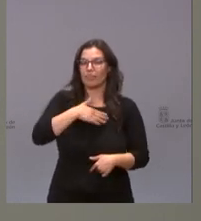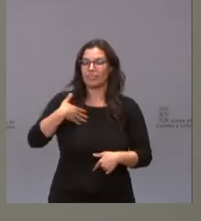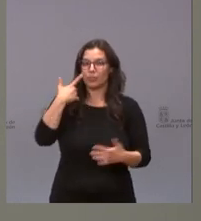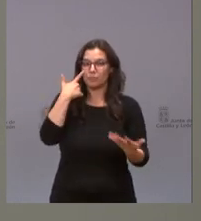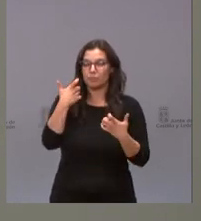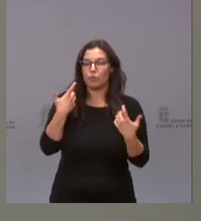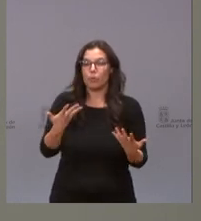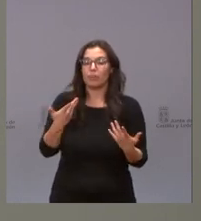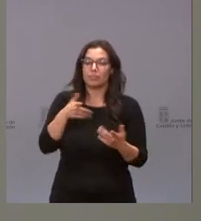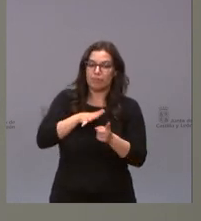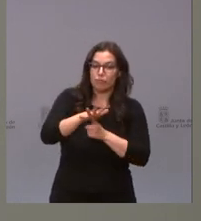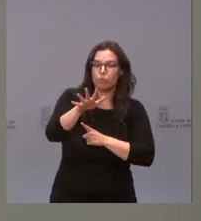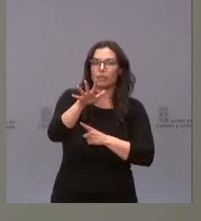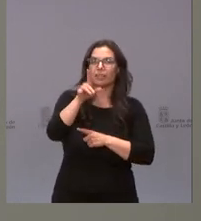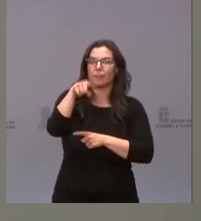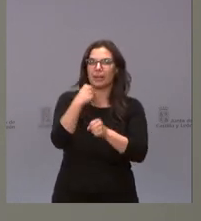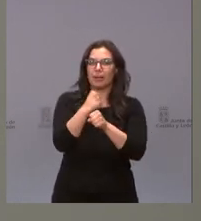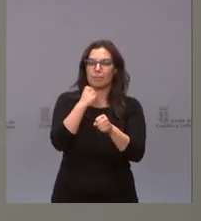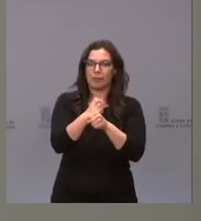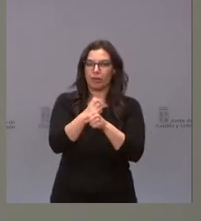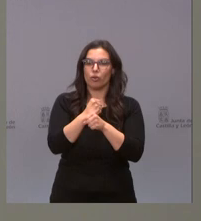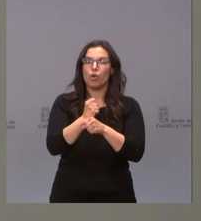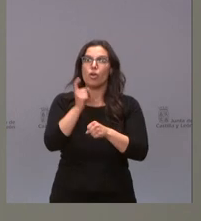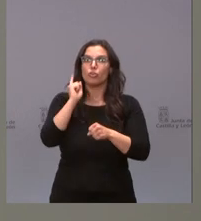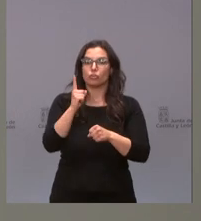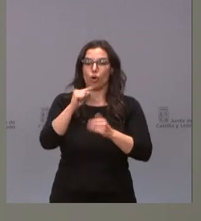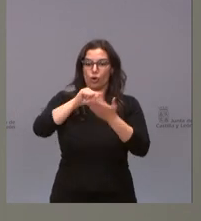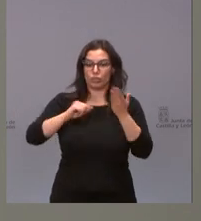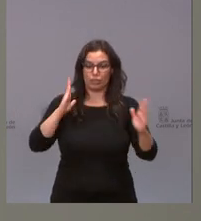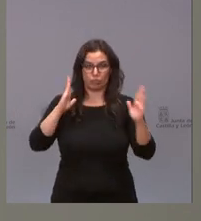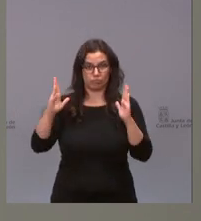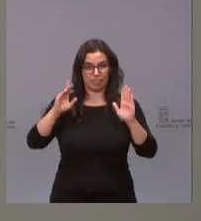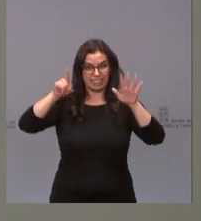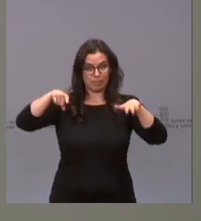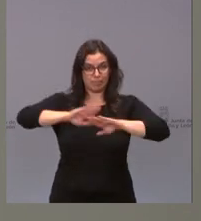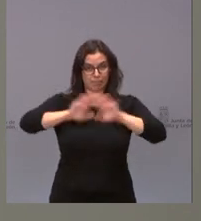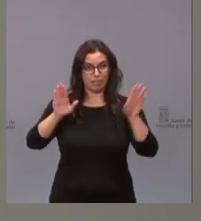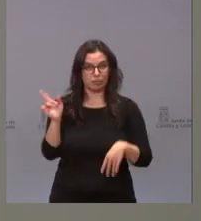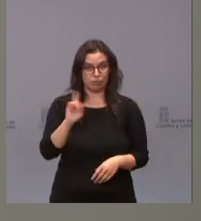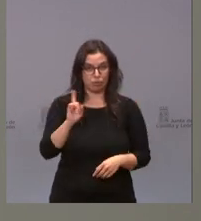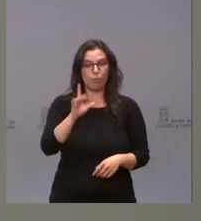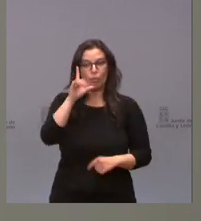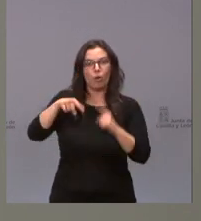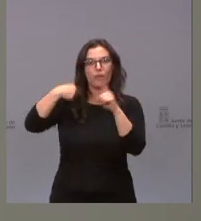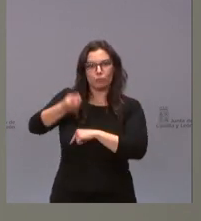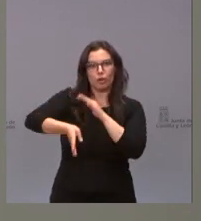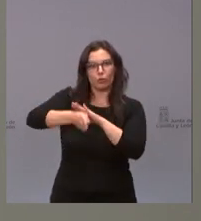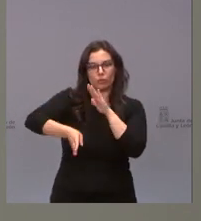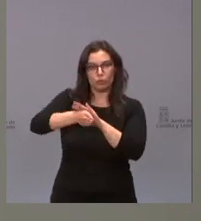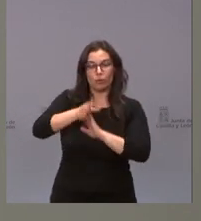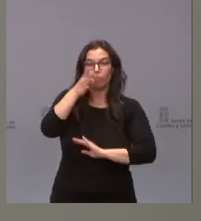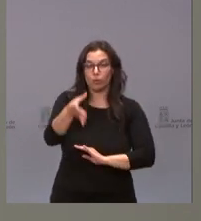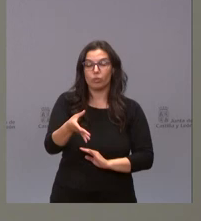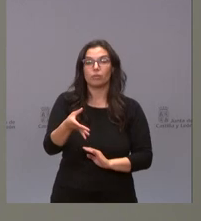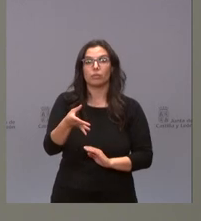impacto sobre el empleo no se limita solo al periodo de duración de los contratos subvencionados, sino que tiene continuidad en el tiempo. La calidad